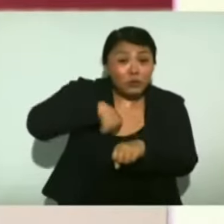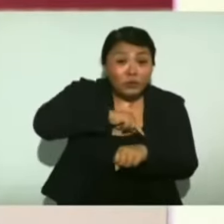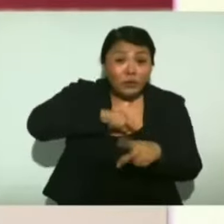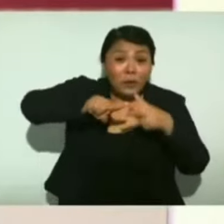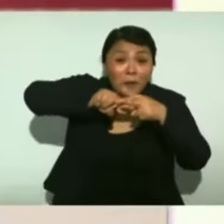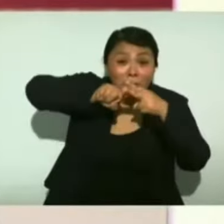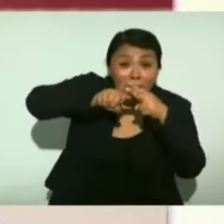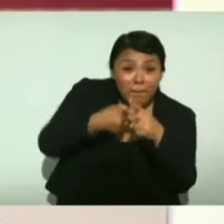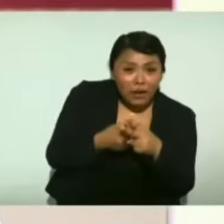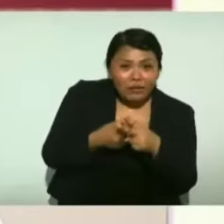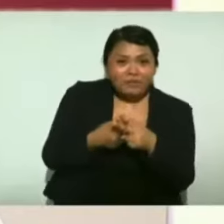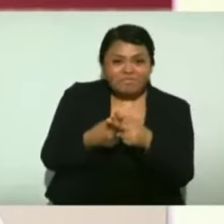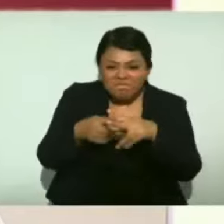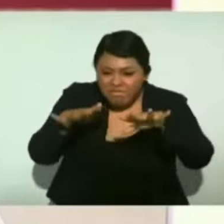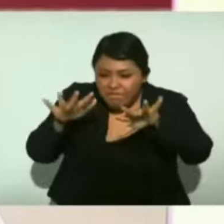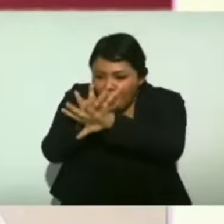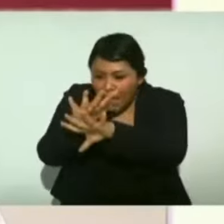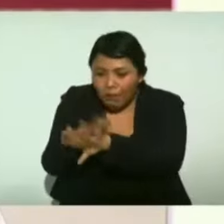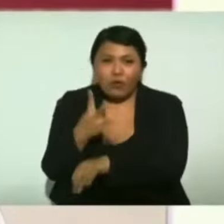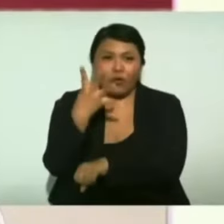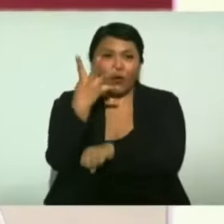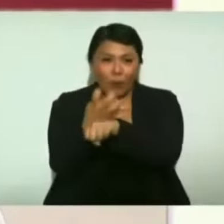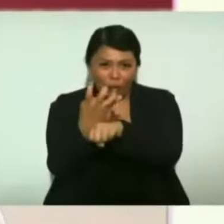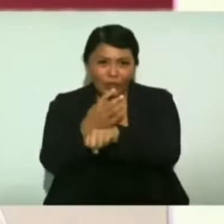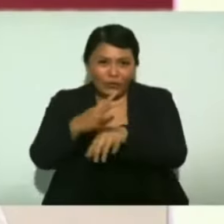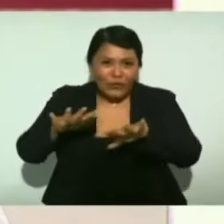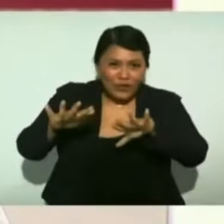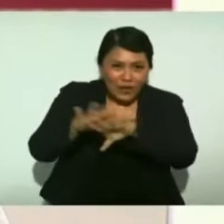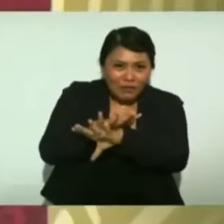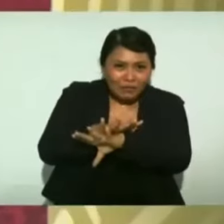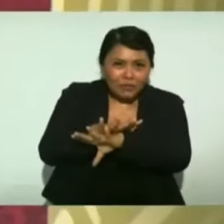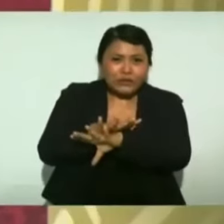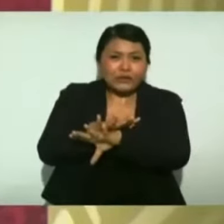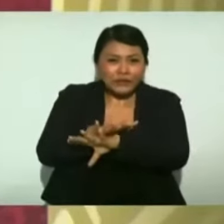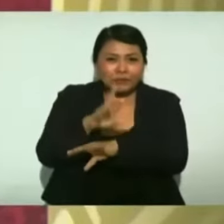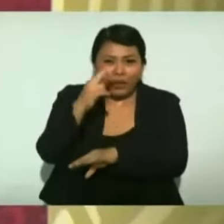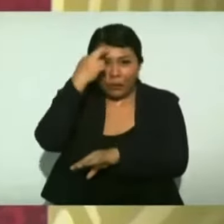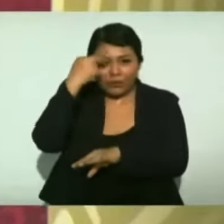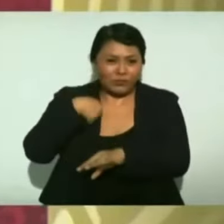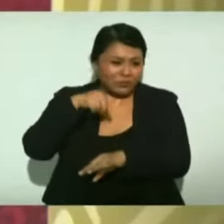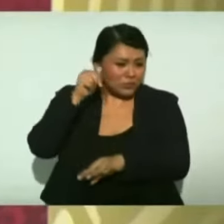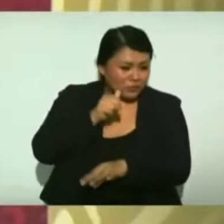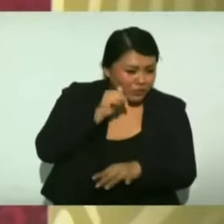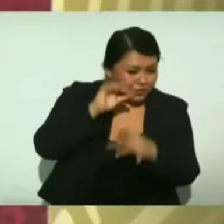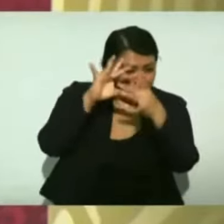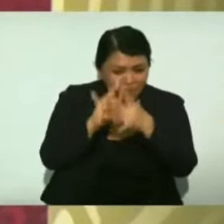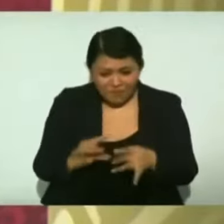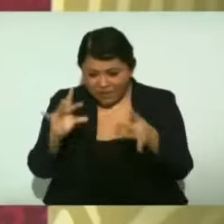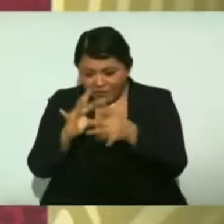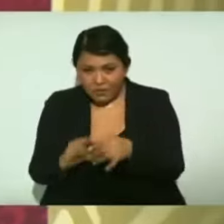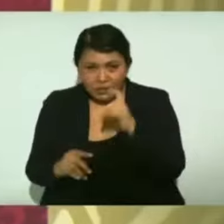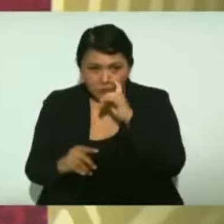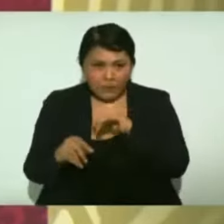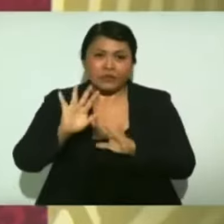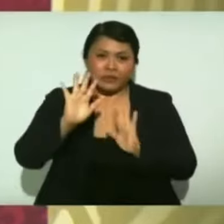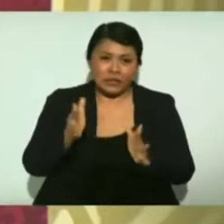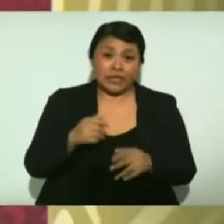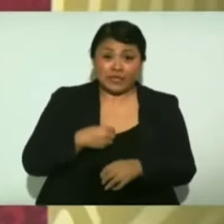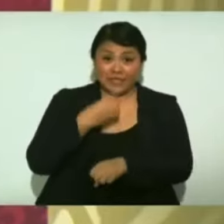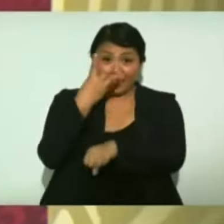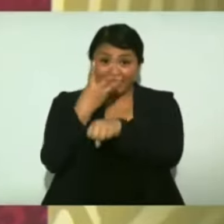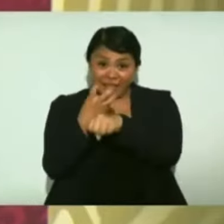Siempre hablamos de la cuarta transformación, porque ya hubieron tres transformaciones.